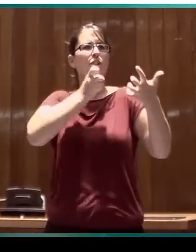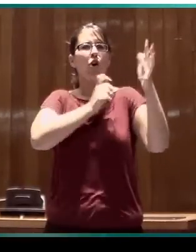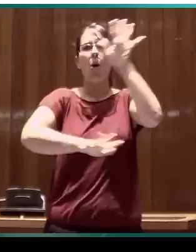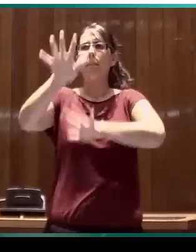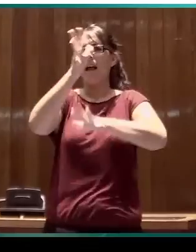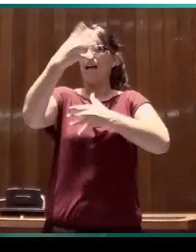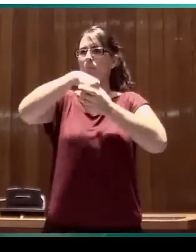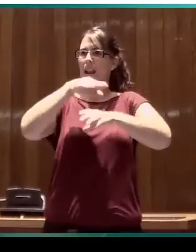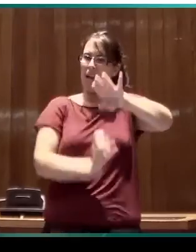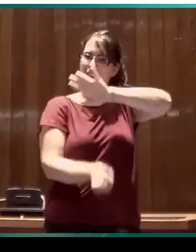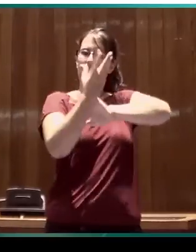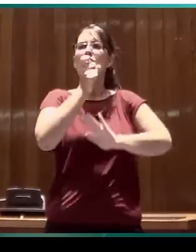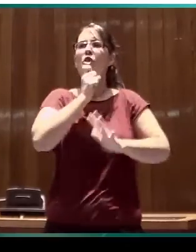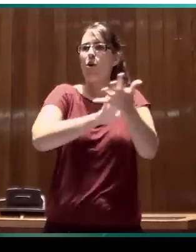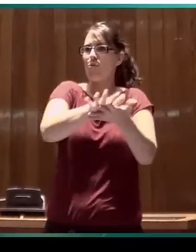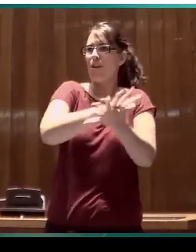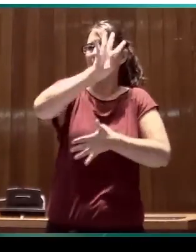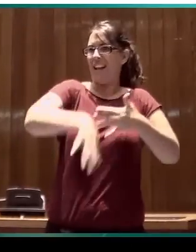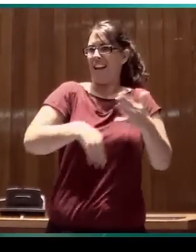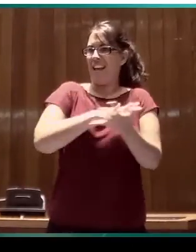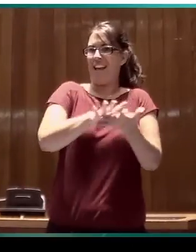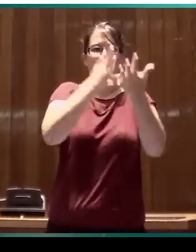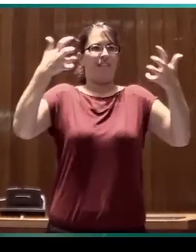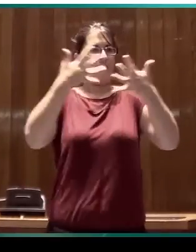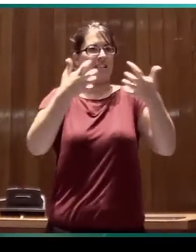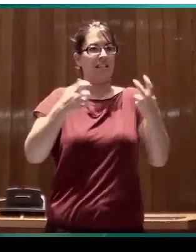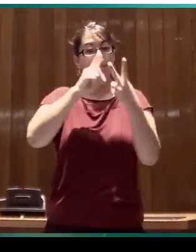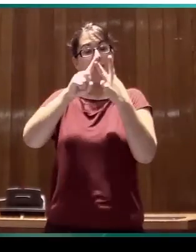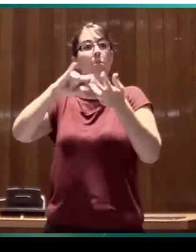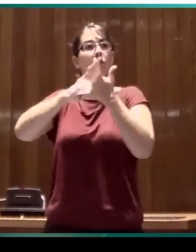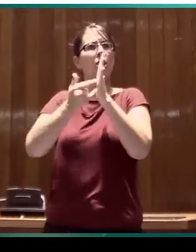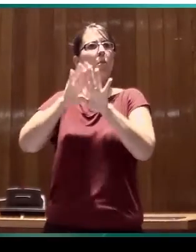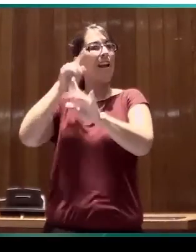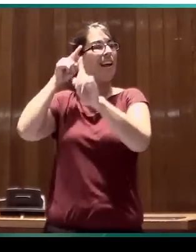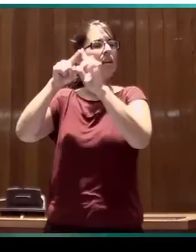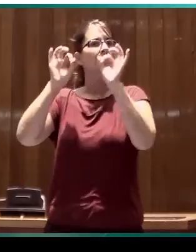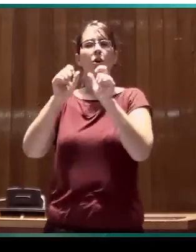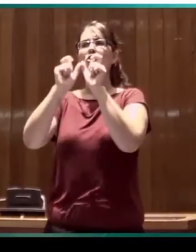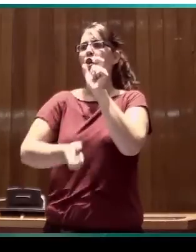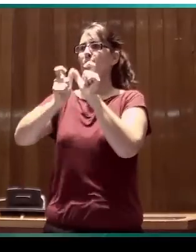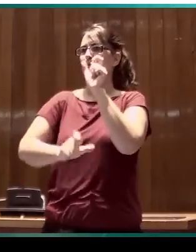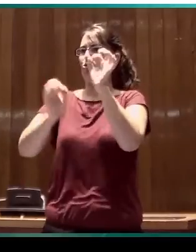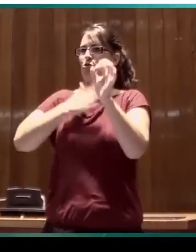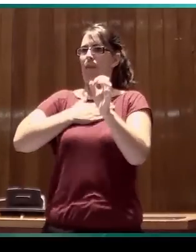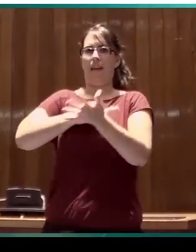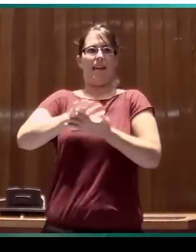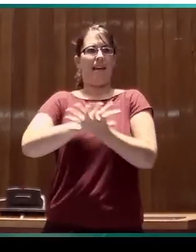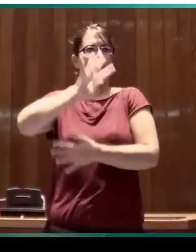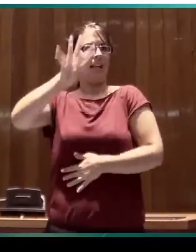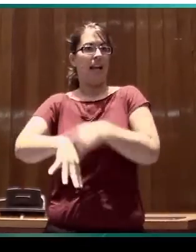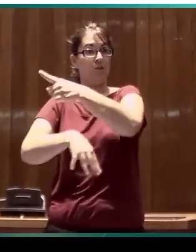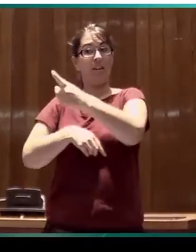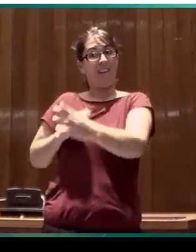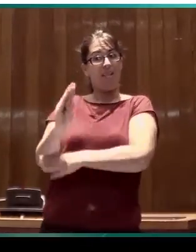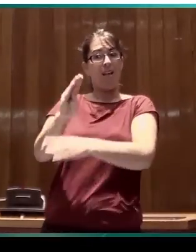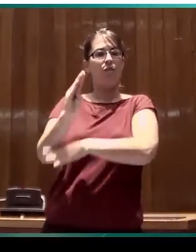lengua de signos catalana, o el proyecto para la elaboración de un corpus de la lengua de signos catalana, financiado por la Caixa.